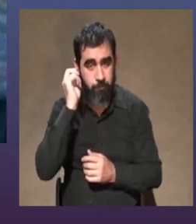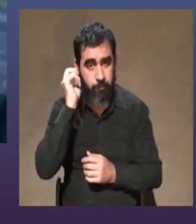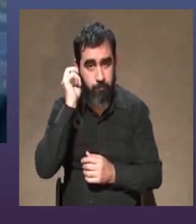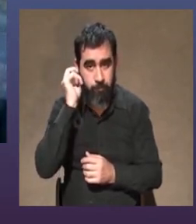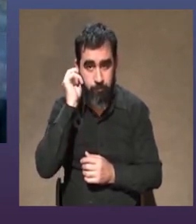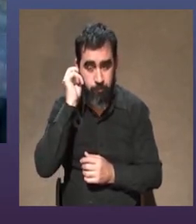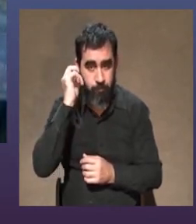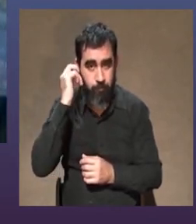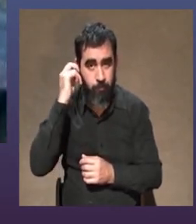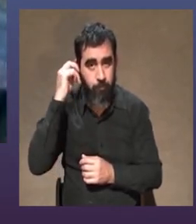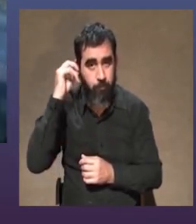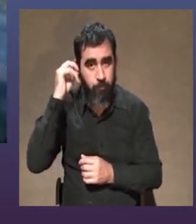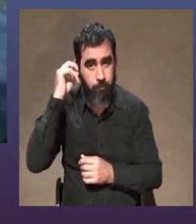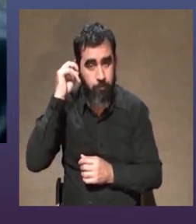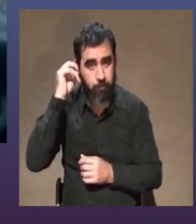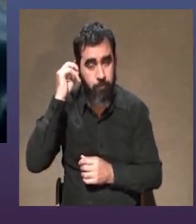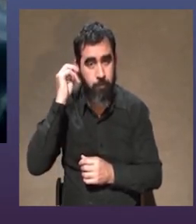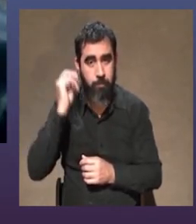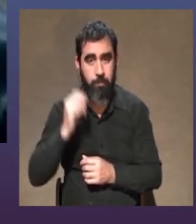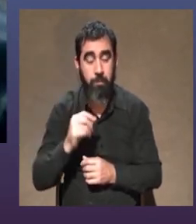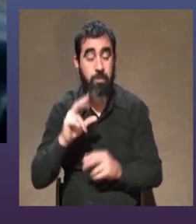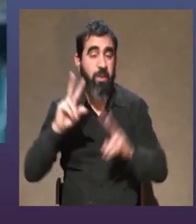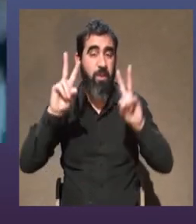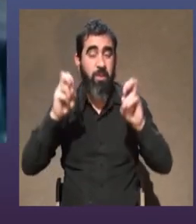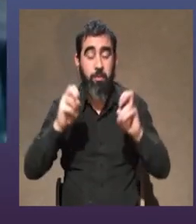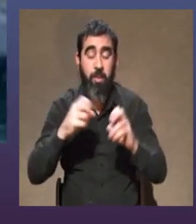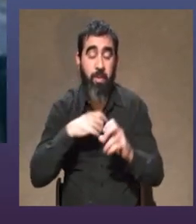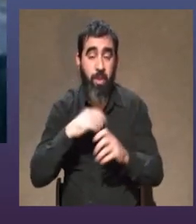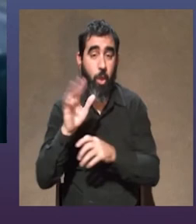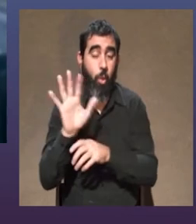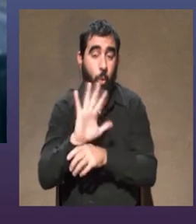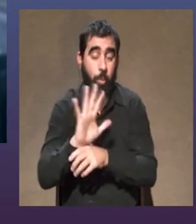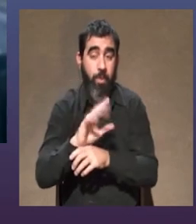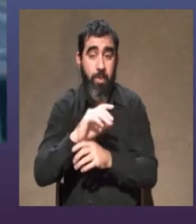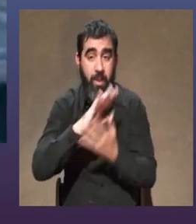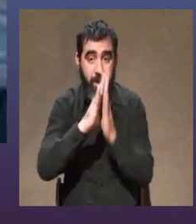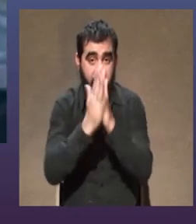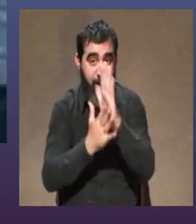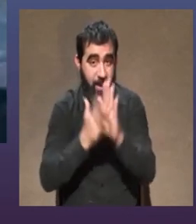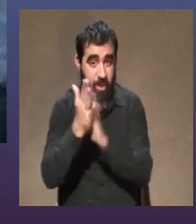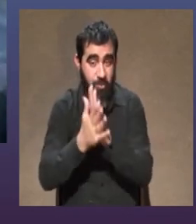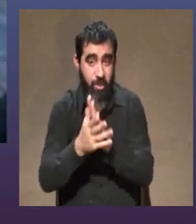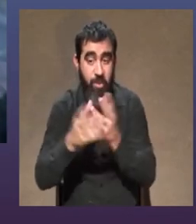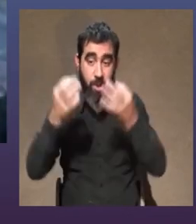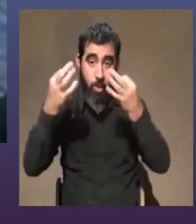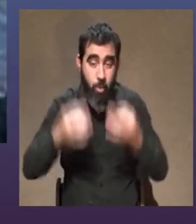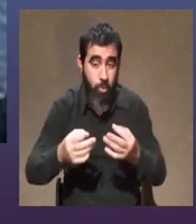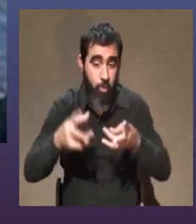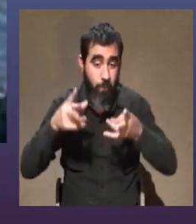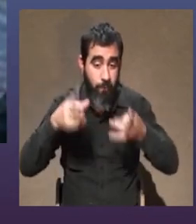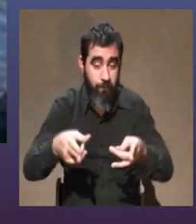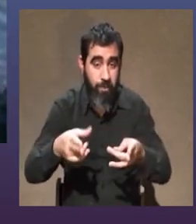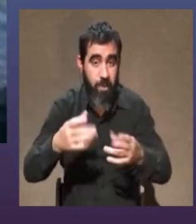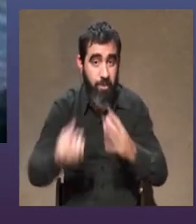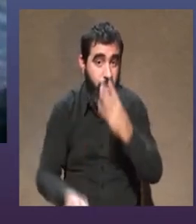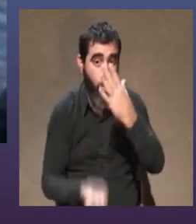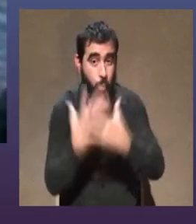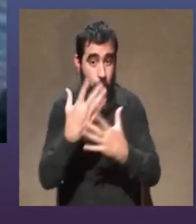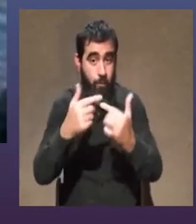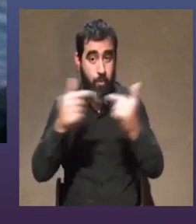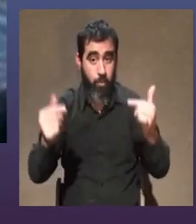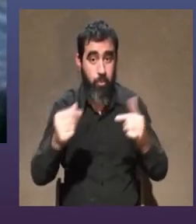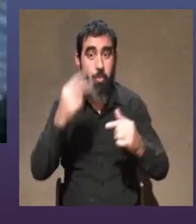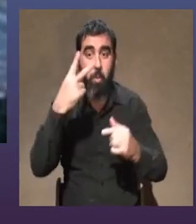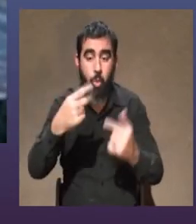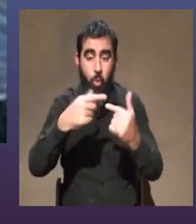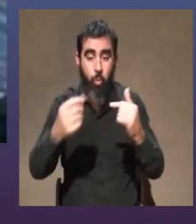bueno afectó en el caso de la comedia nacional nos tomó en plena temporada de estrenos con dos